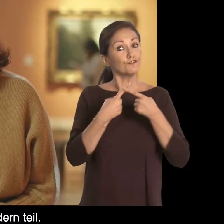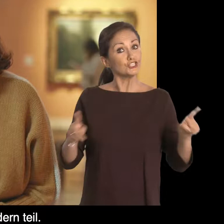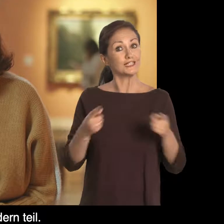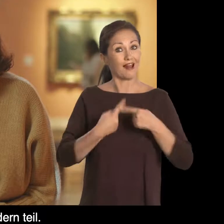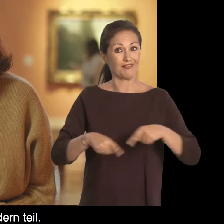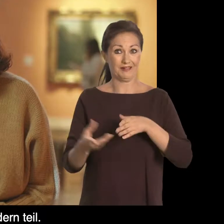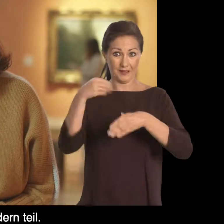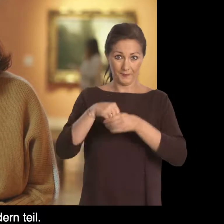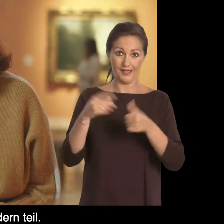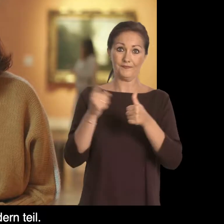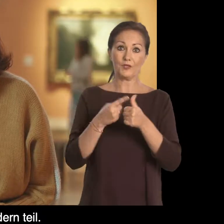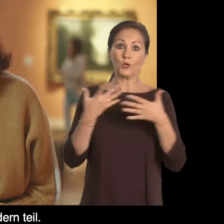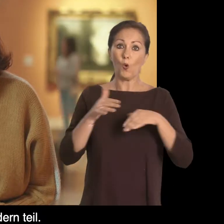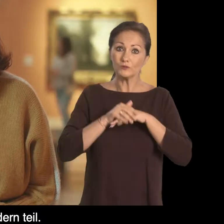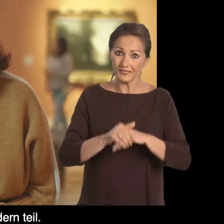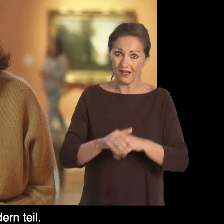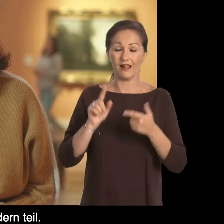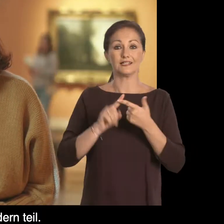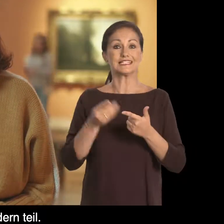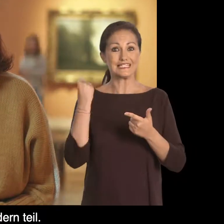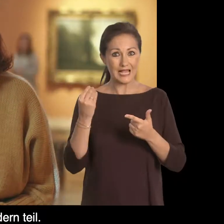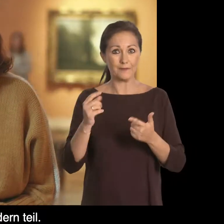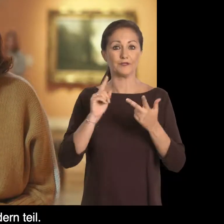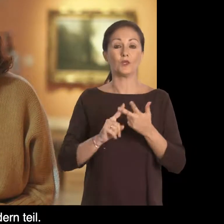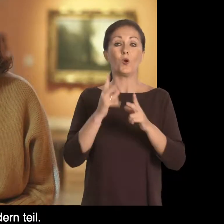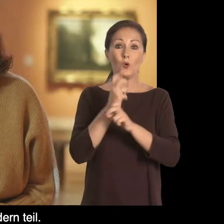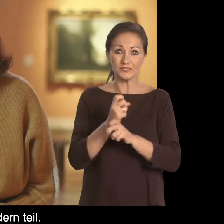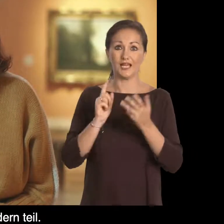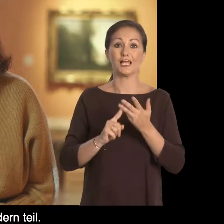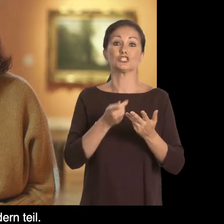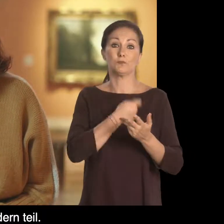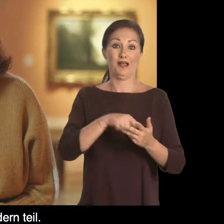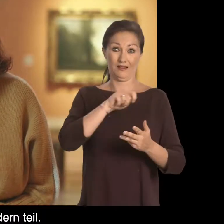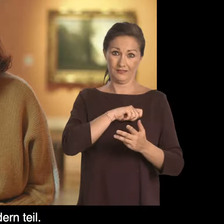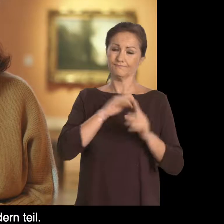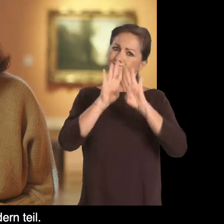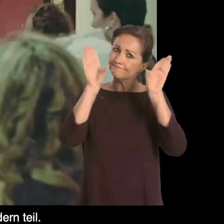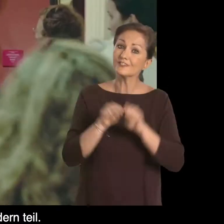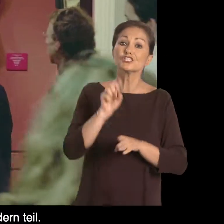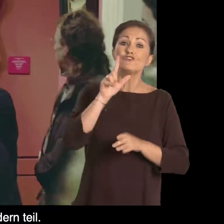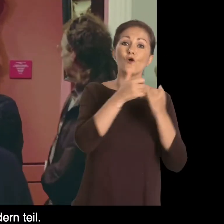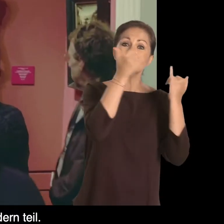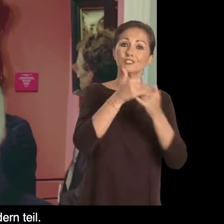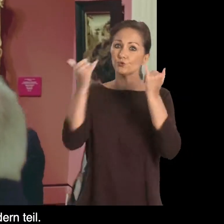12 instituciones participan de cuatro países diferentes. Tenemos Reino Unido, Serbia, Austria y España.